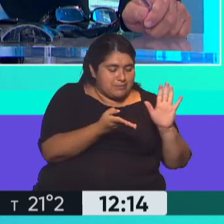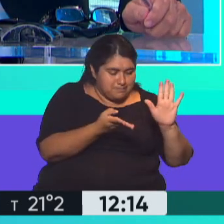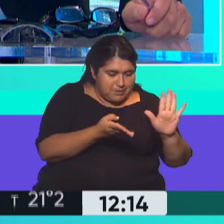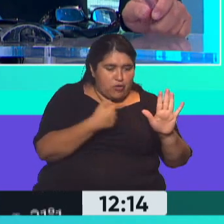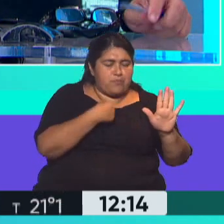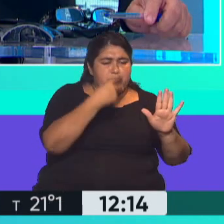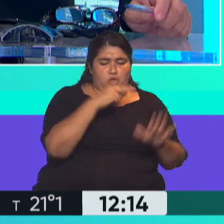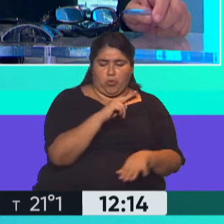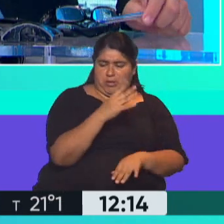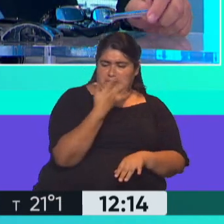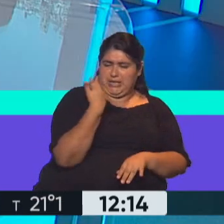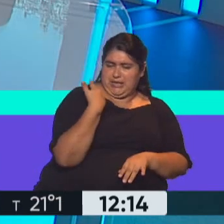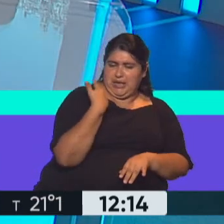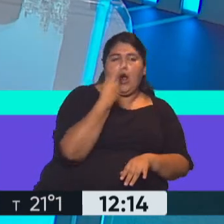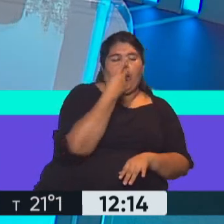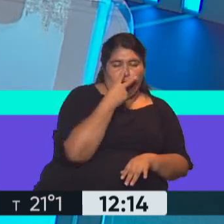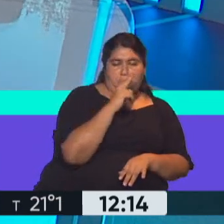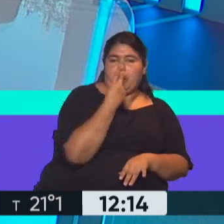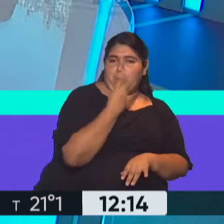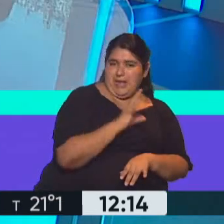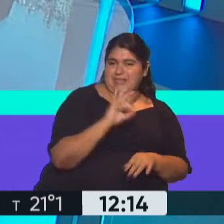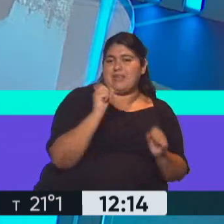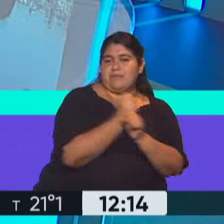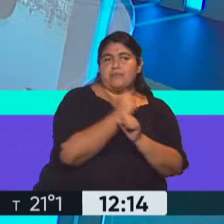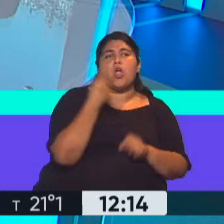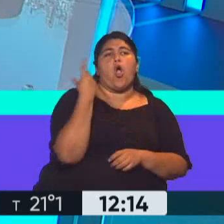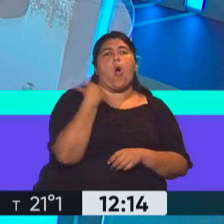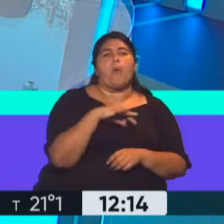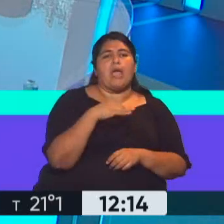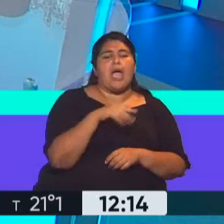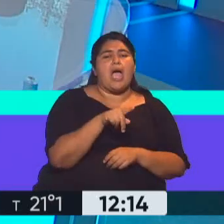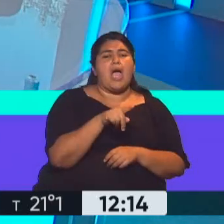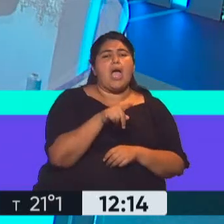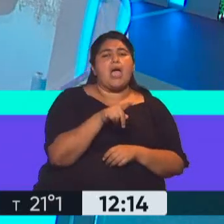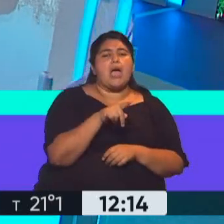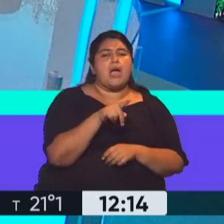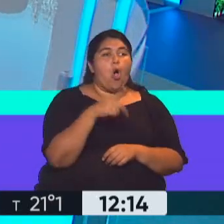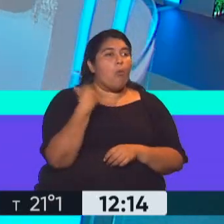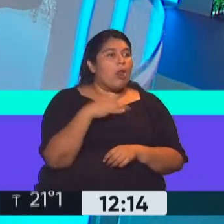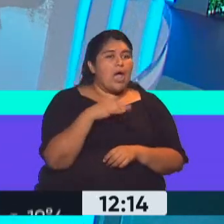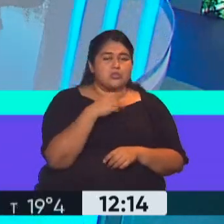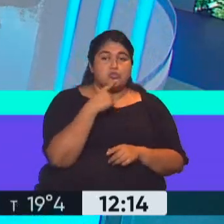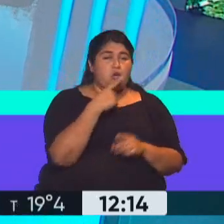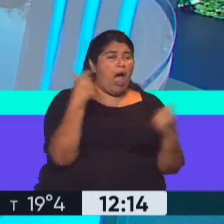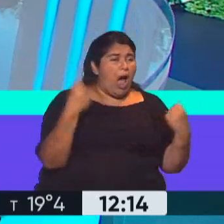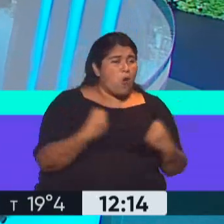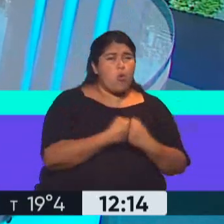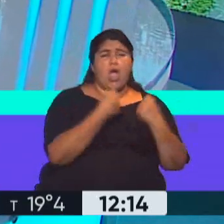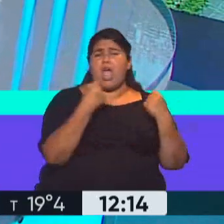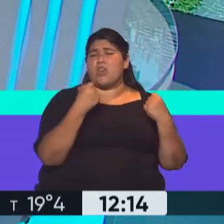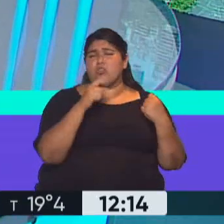no, es una ley de ahora, del año 2020, obliga a que todos estos acuerdos de deuda